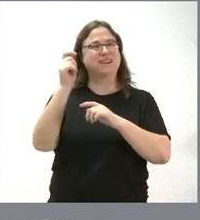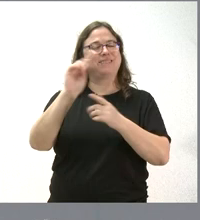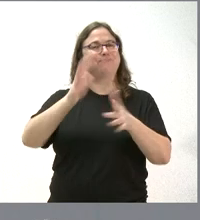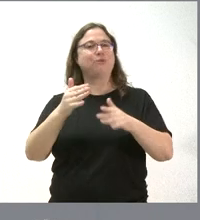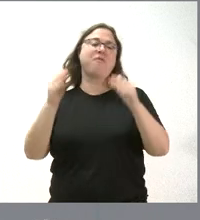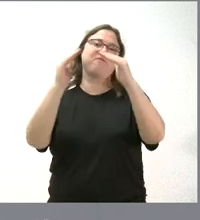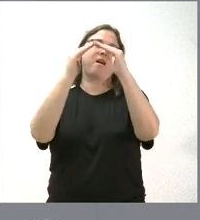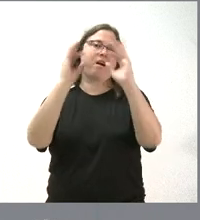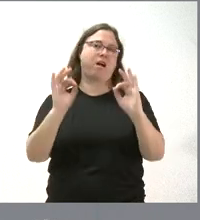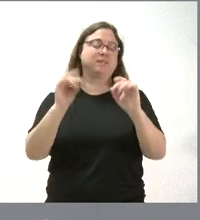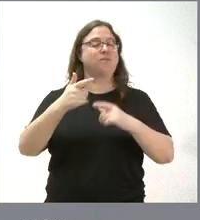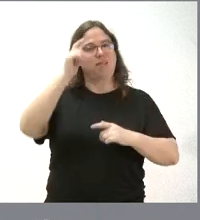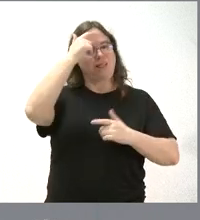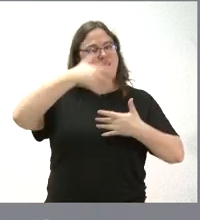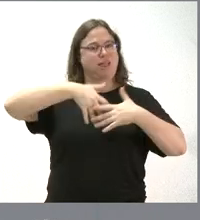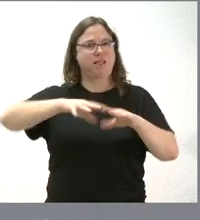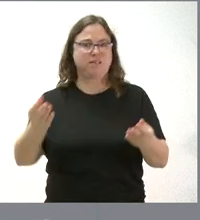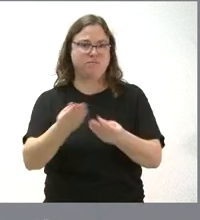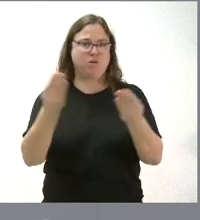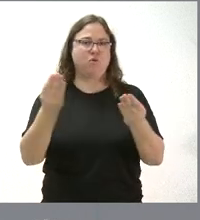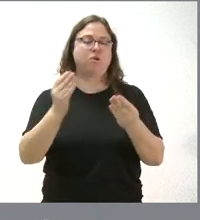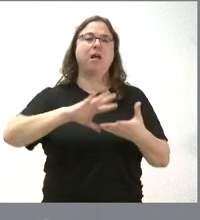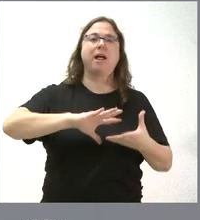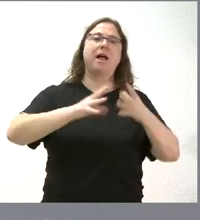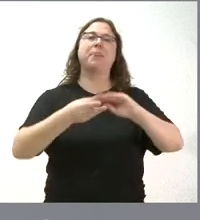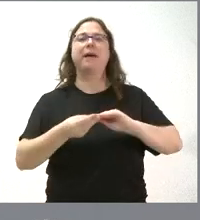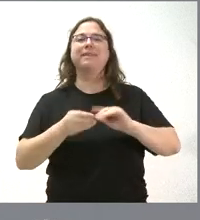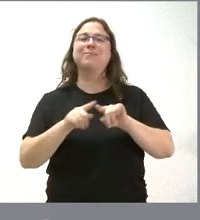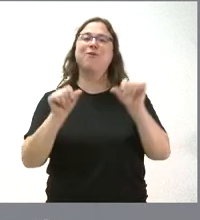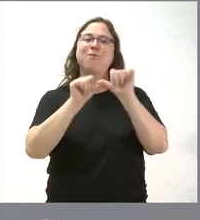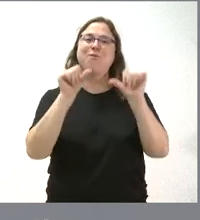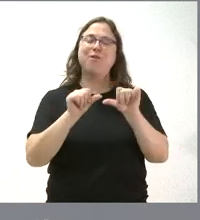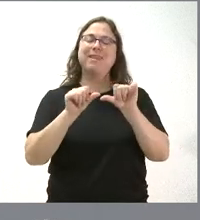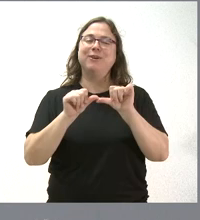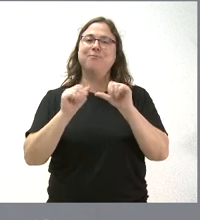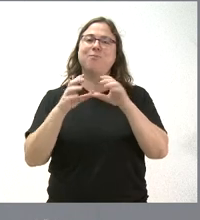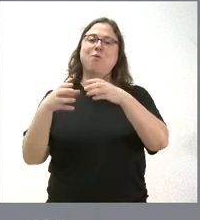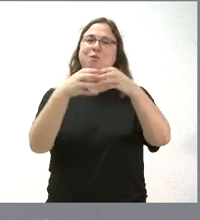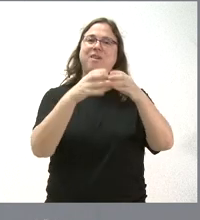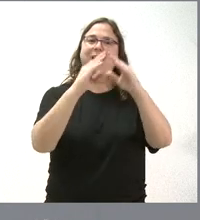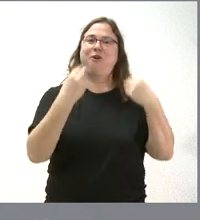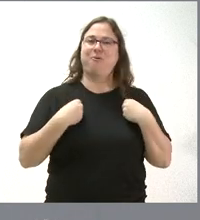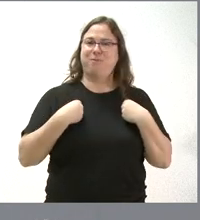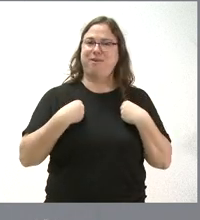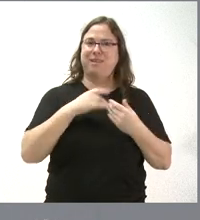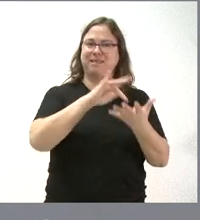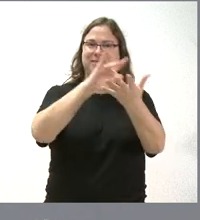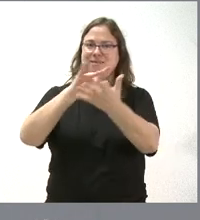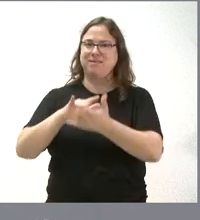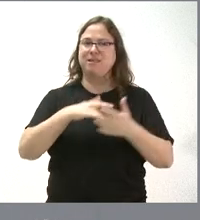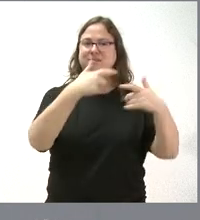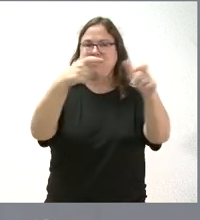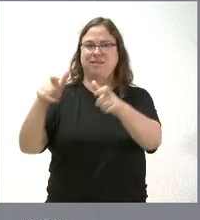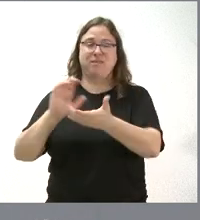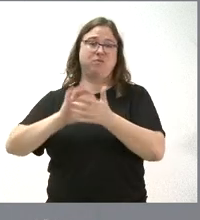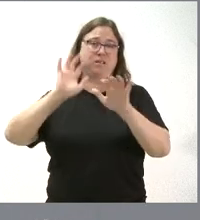mejora la confortabilidad de los menores en este centro. Se adapta al modelo de unidades de convivencia que se viene implantando en todos los centros residenciales de